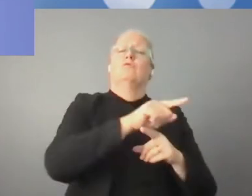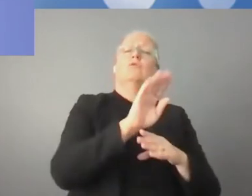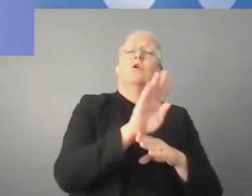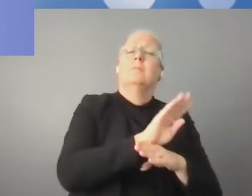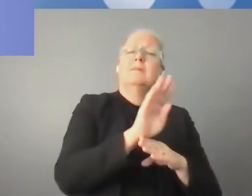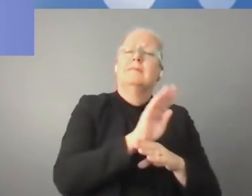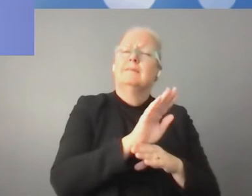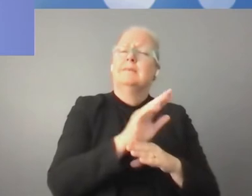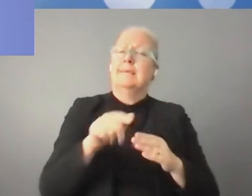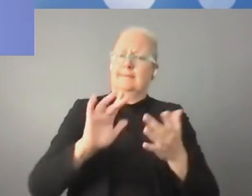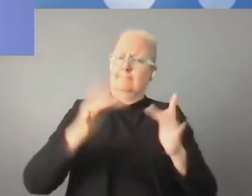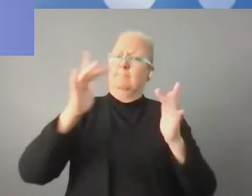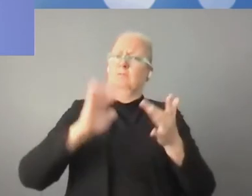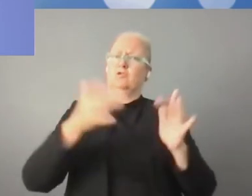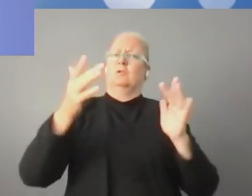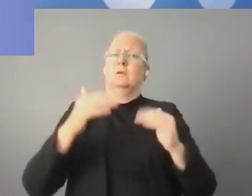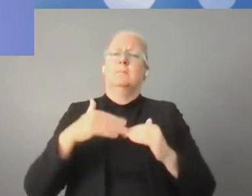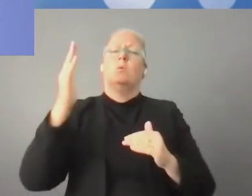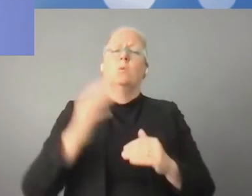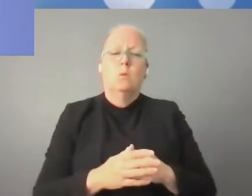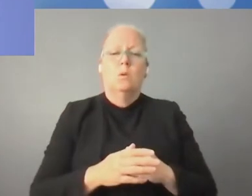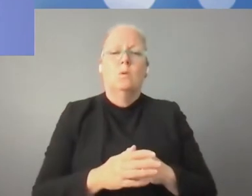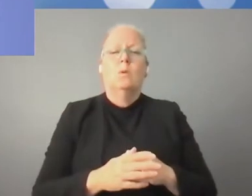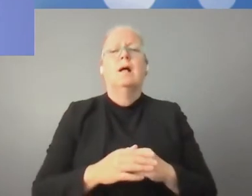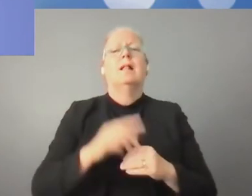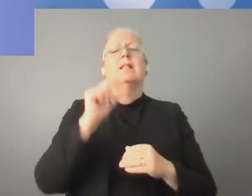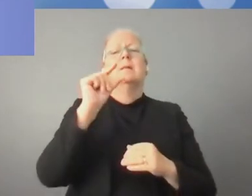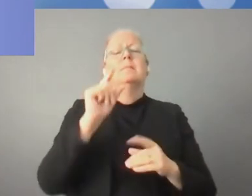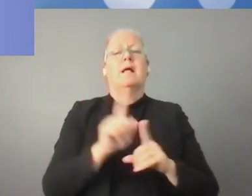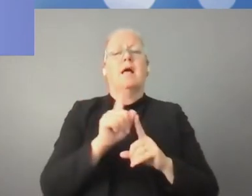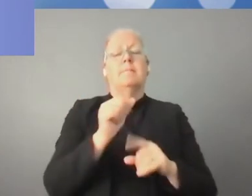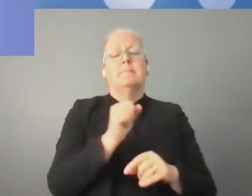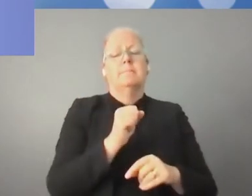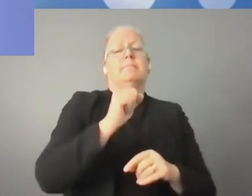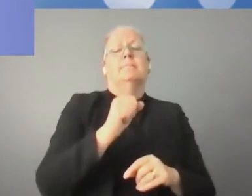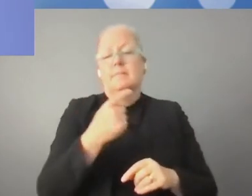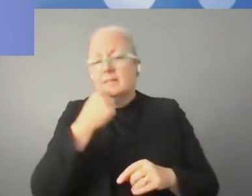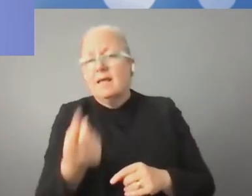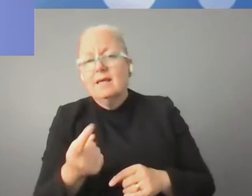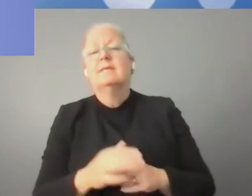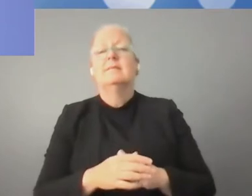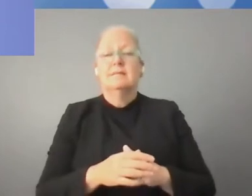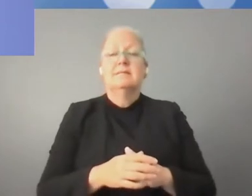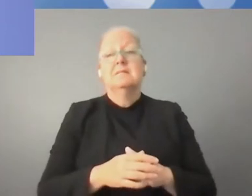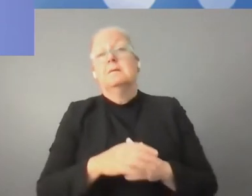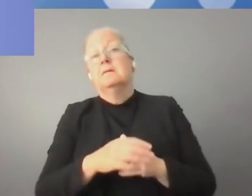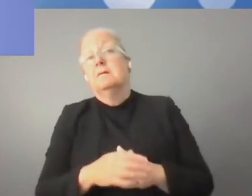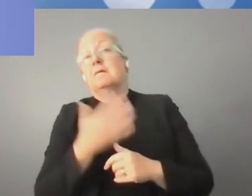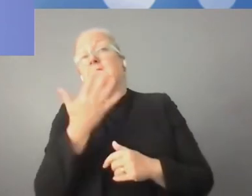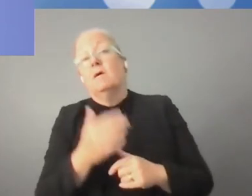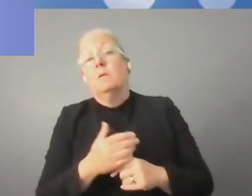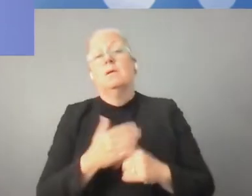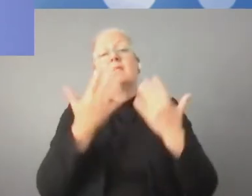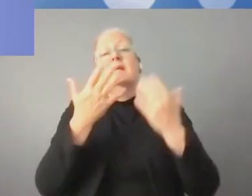Así que nosotros podemos la digitalización empujarla hacia adelante, avanzar más en ello,